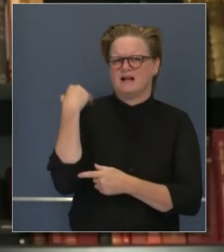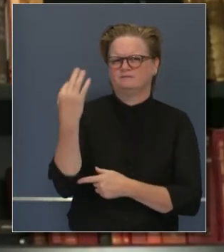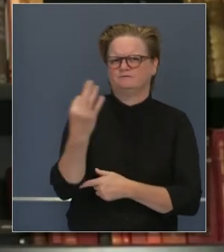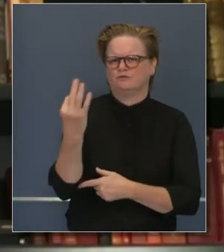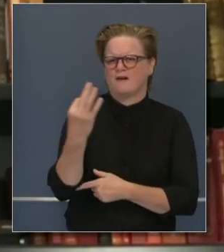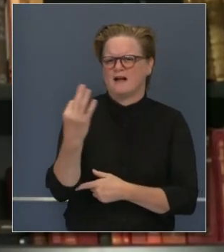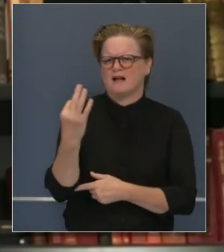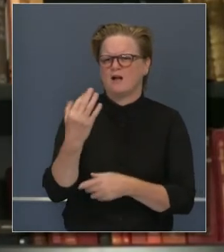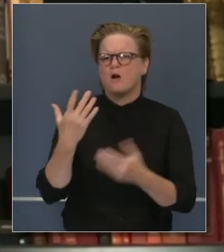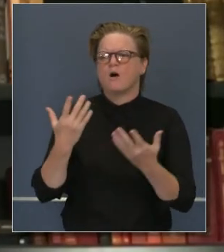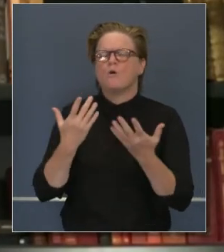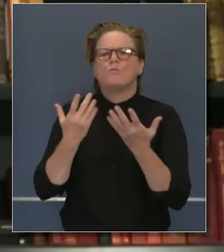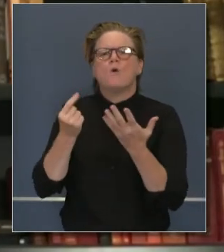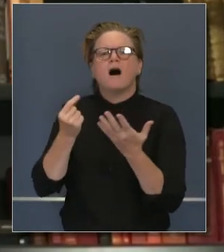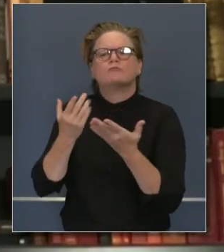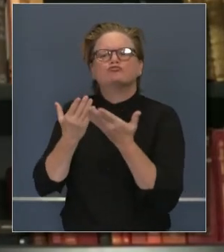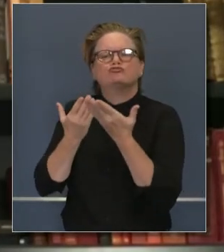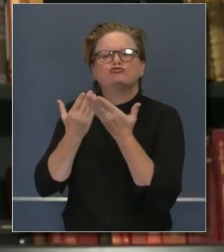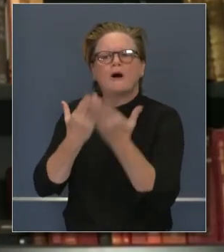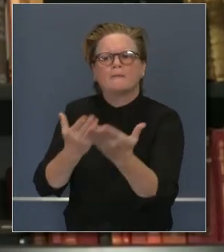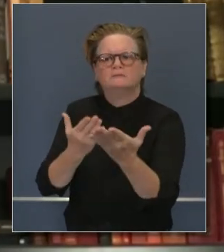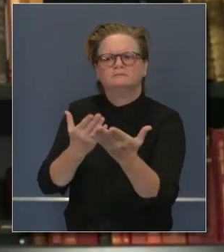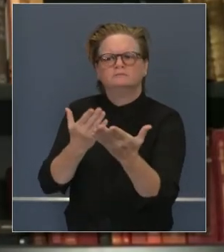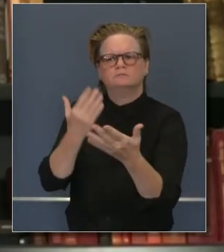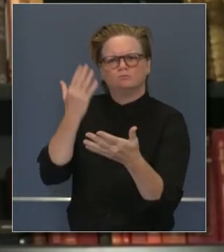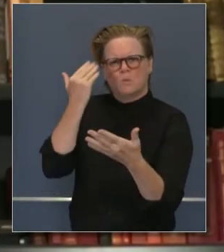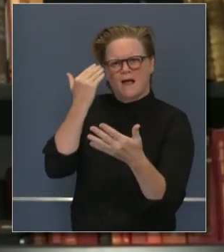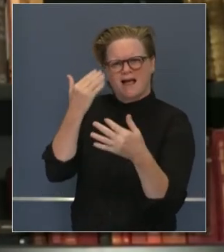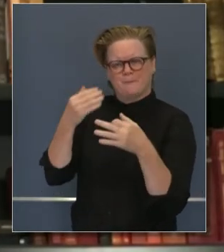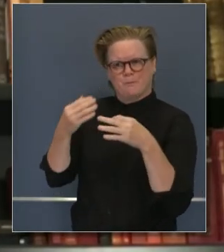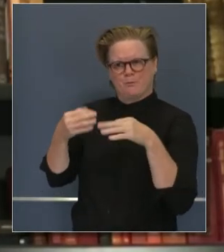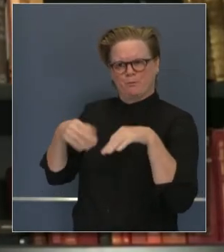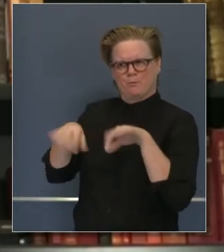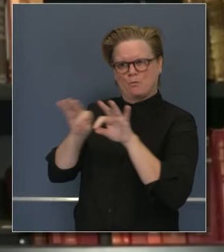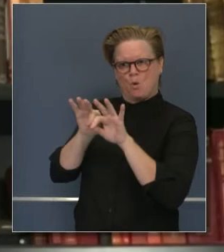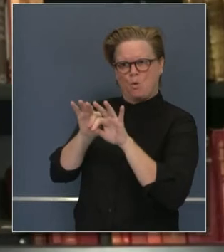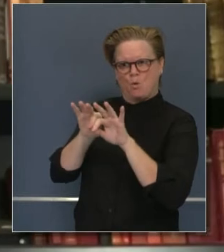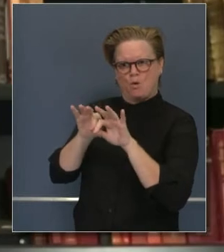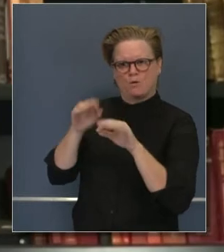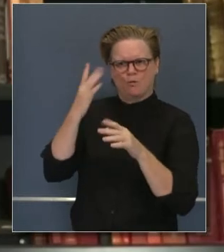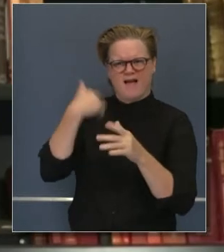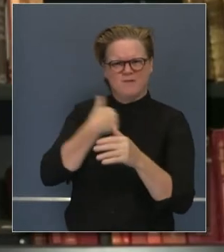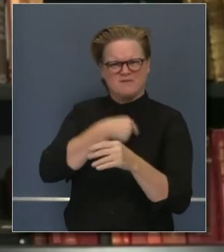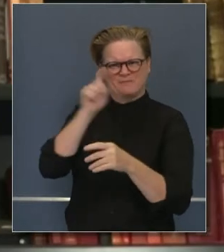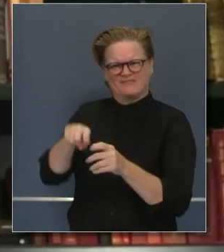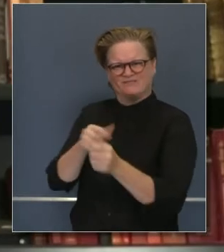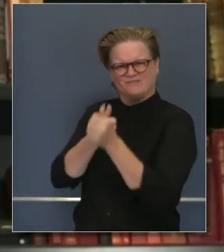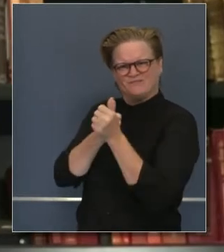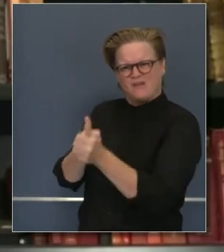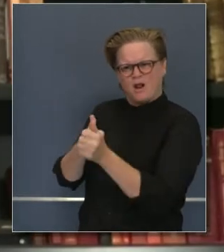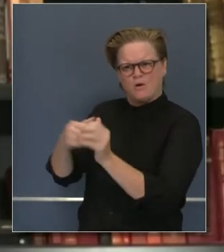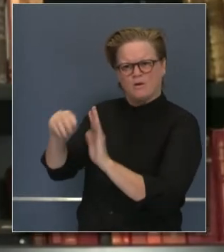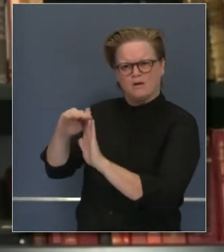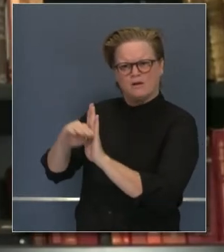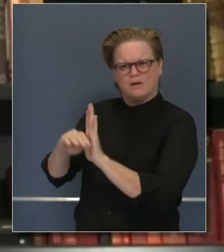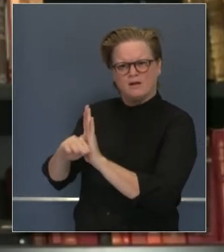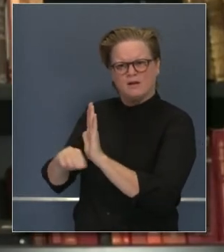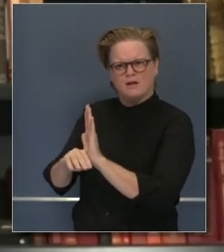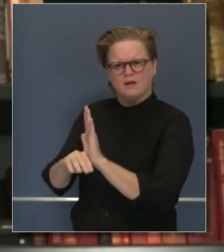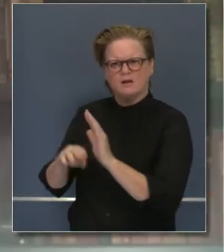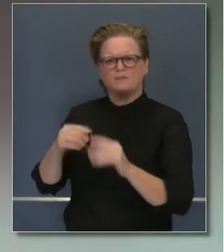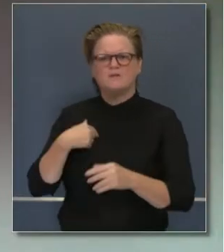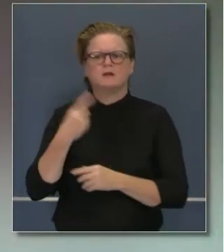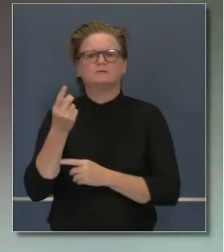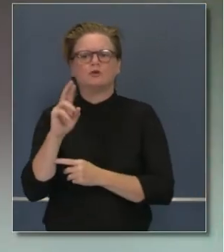raciocinio sobre esta recomendación para aquellos que tal vez no lo vieron el viernes, doctor Galley. Sí, sí, sí, cómo no.